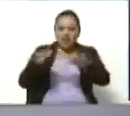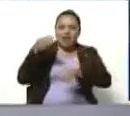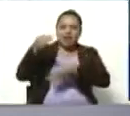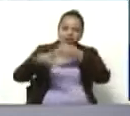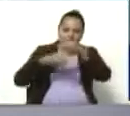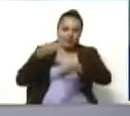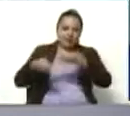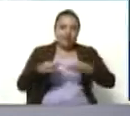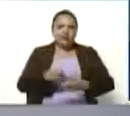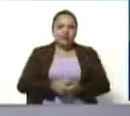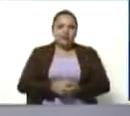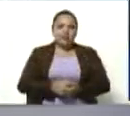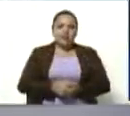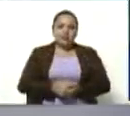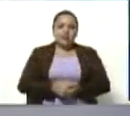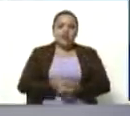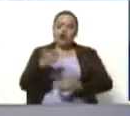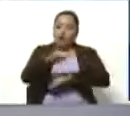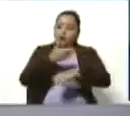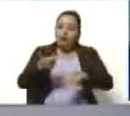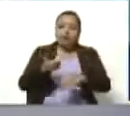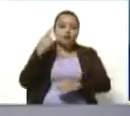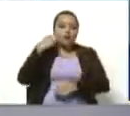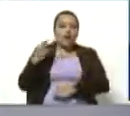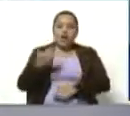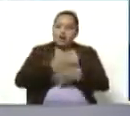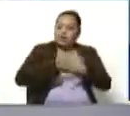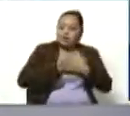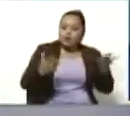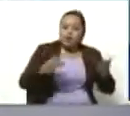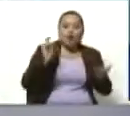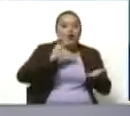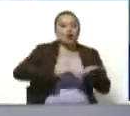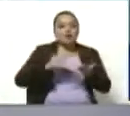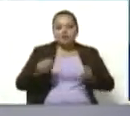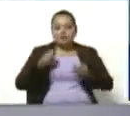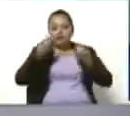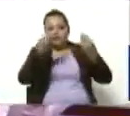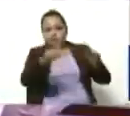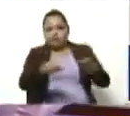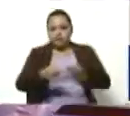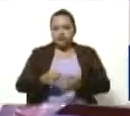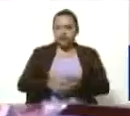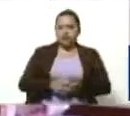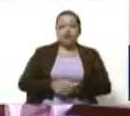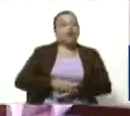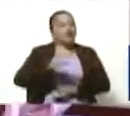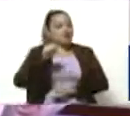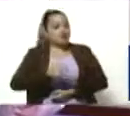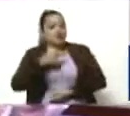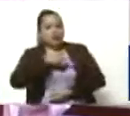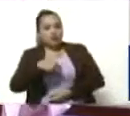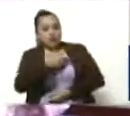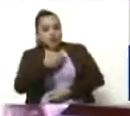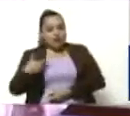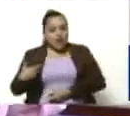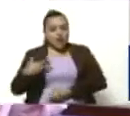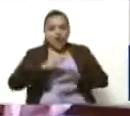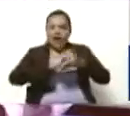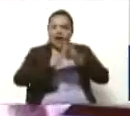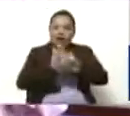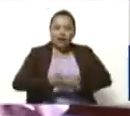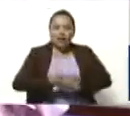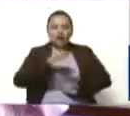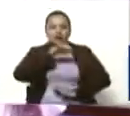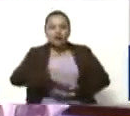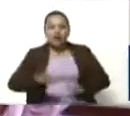bueno, por supuesto el gobierno bolivariano está con toda la disposición de darlo. Así es, nosotros queremos seguir en la batalla de la descolonización, del